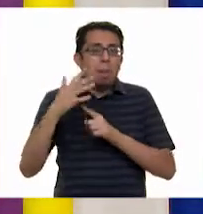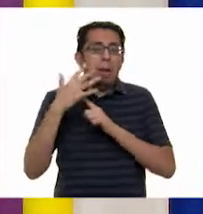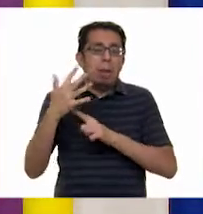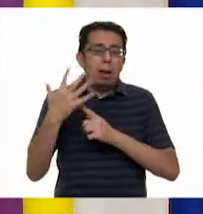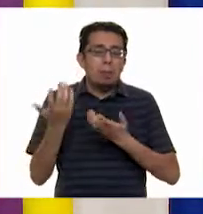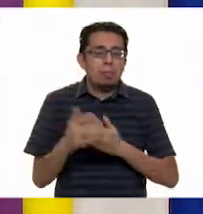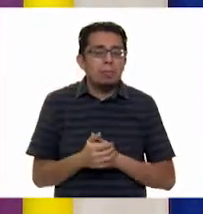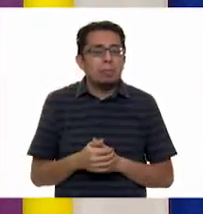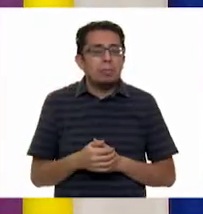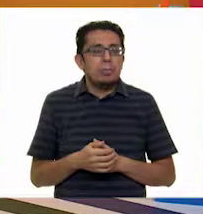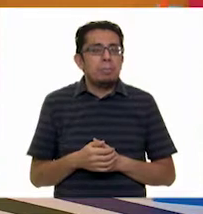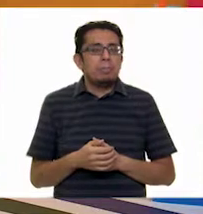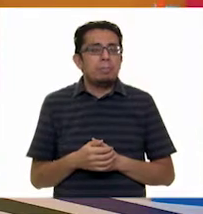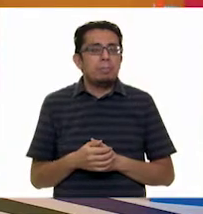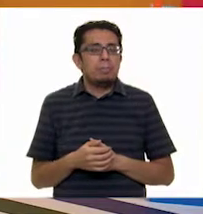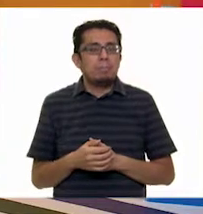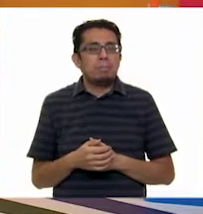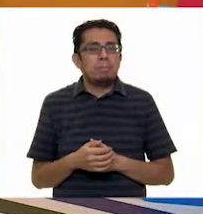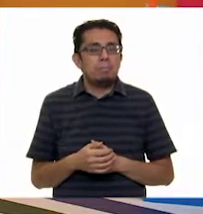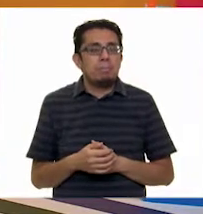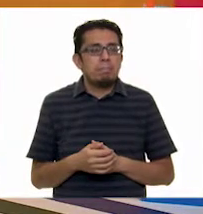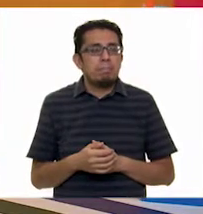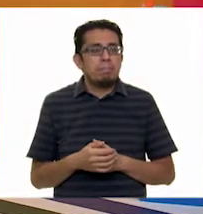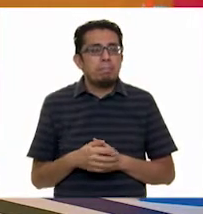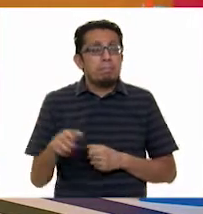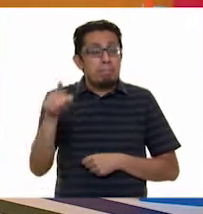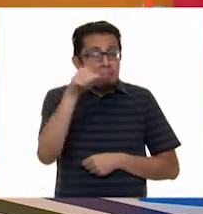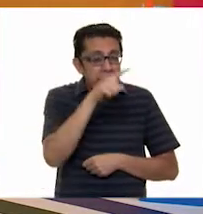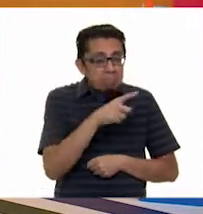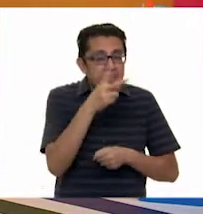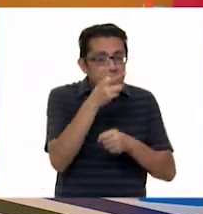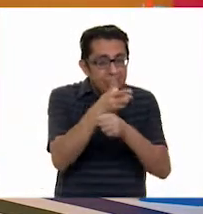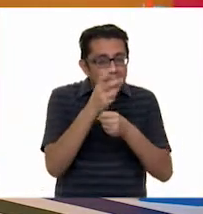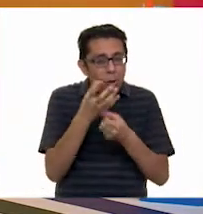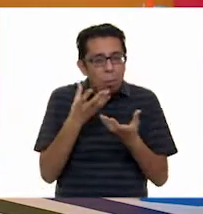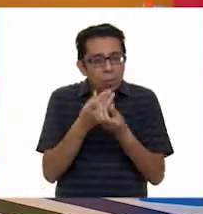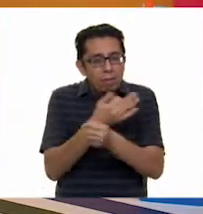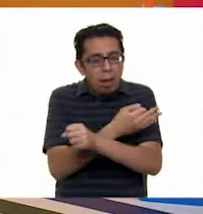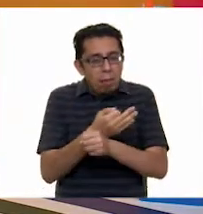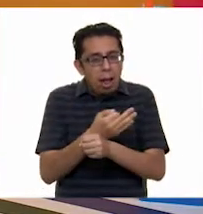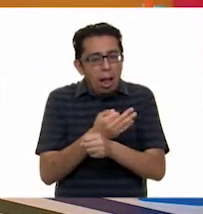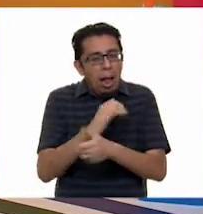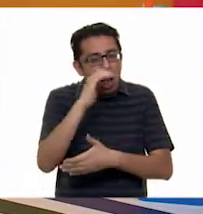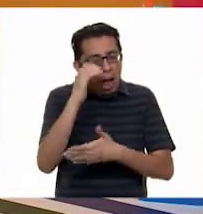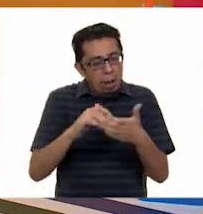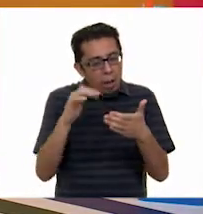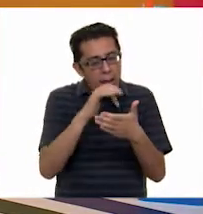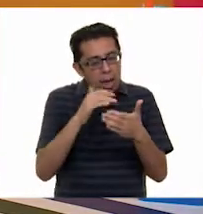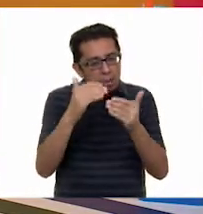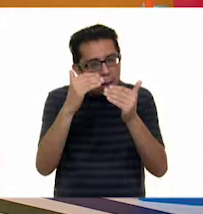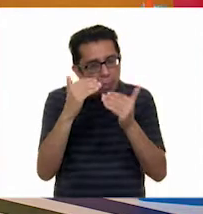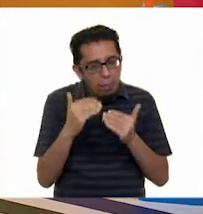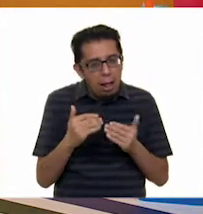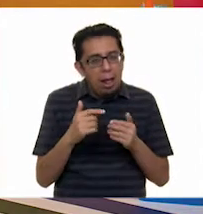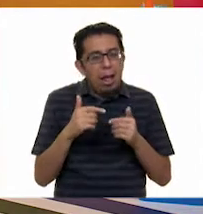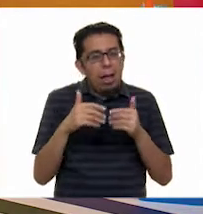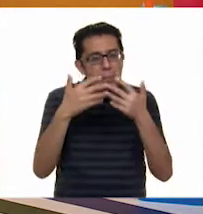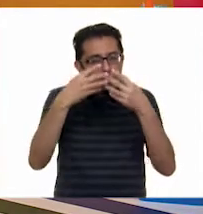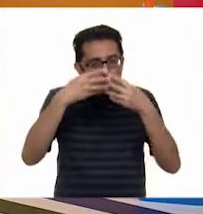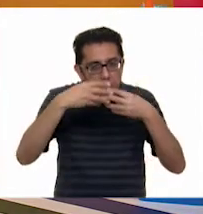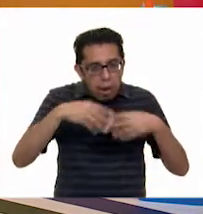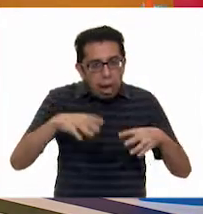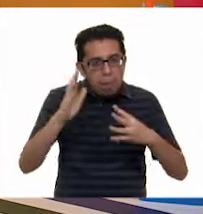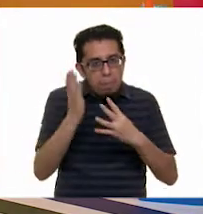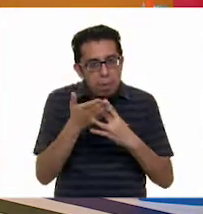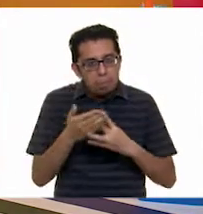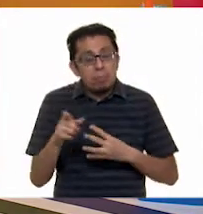lo tuvo. Bien, entonces los invitamos a que ustedes en familia terminen de leer las siguientes escenas. Inviten